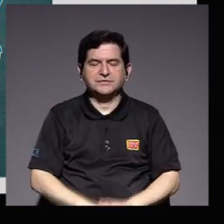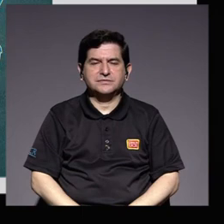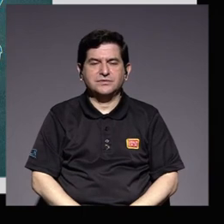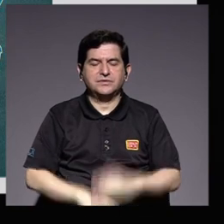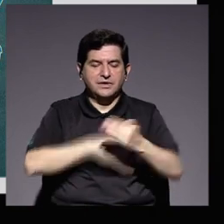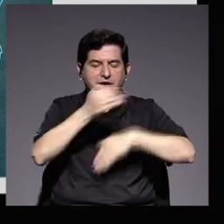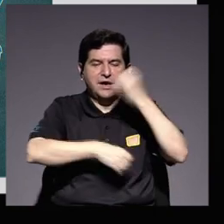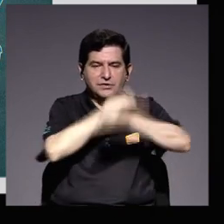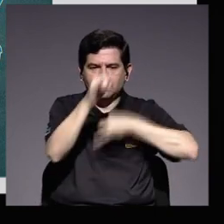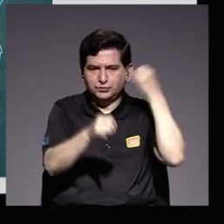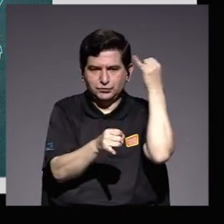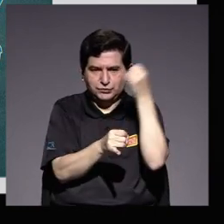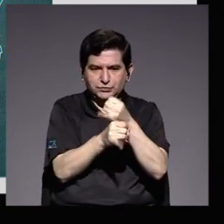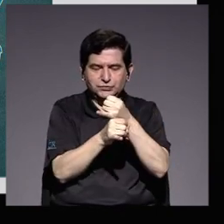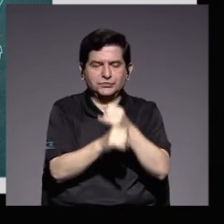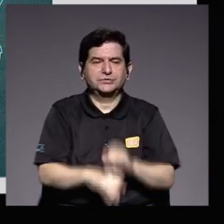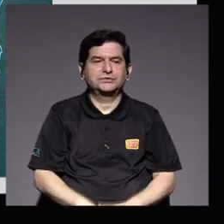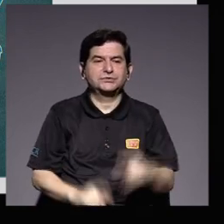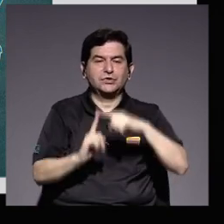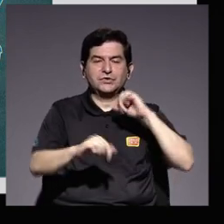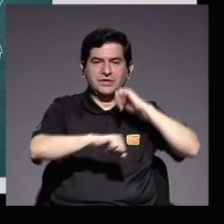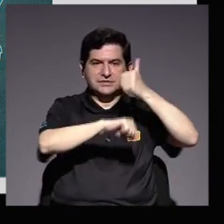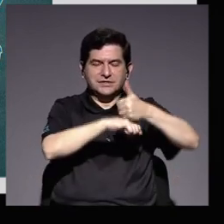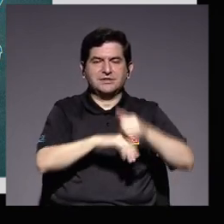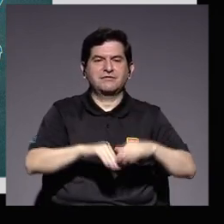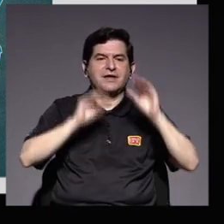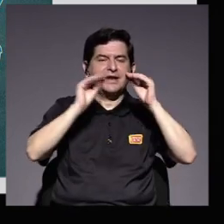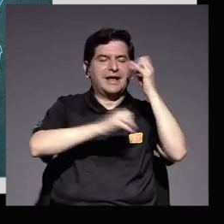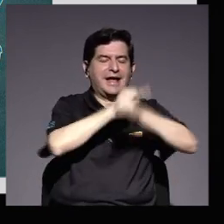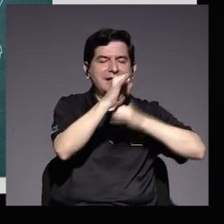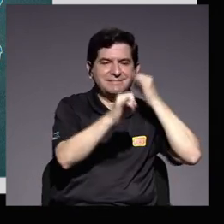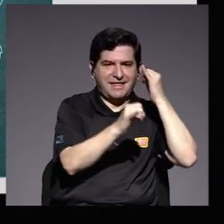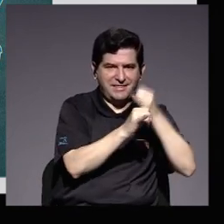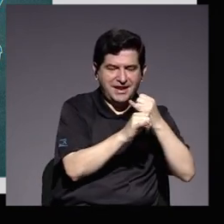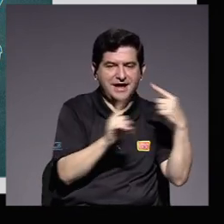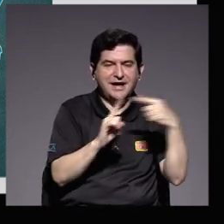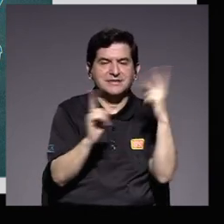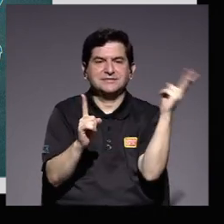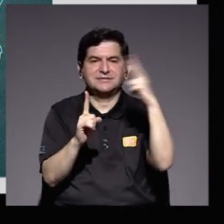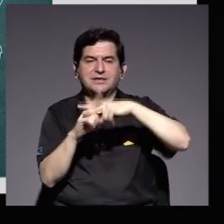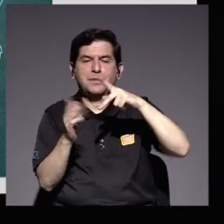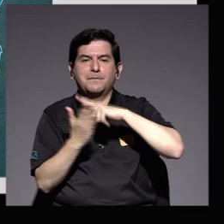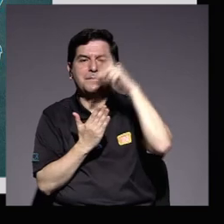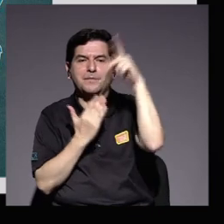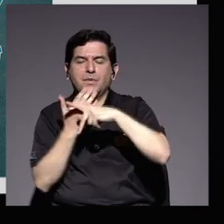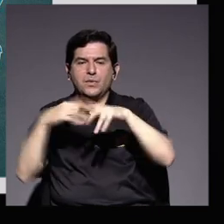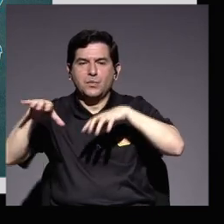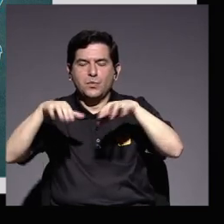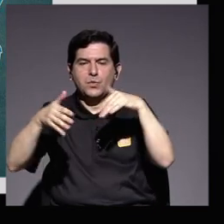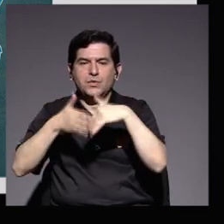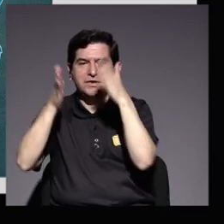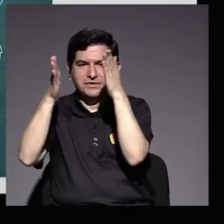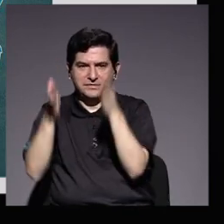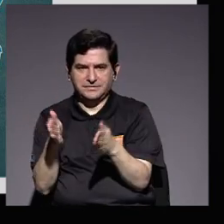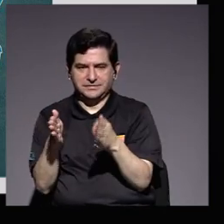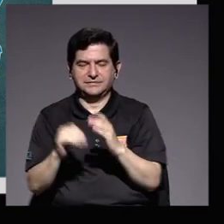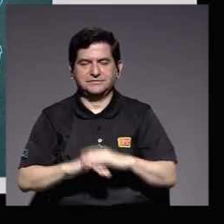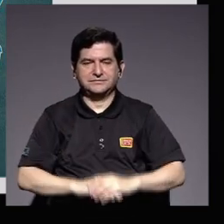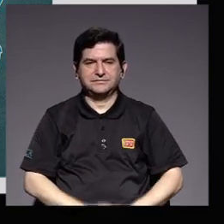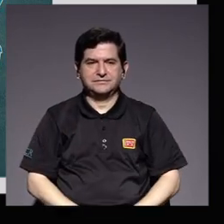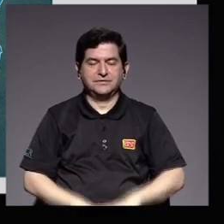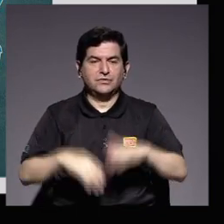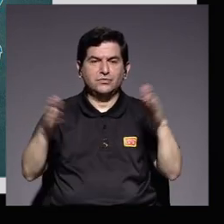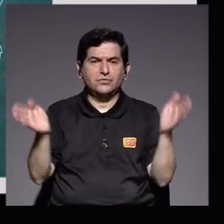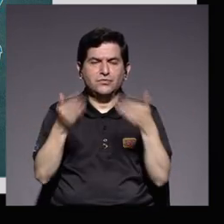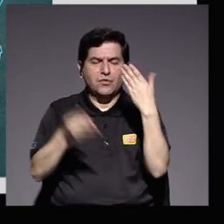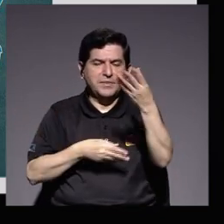internacionalización desde la creación de cátedras internacionales hasta la aplicación de programas de movilidad estudiantil y el